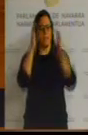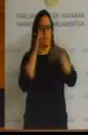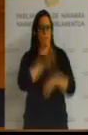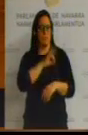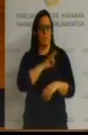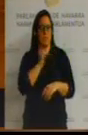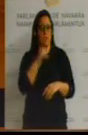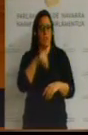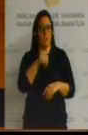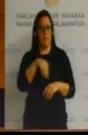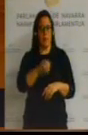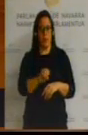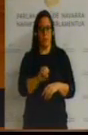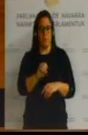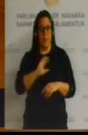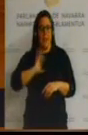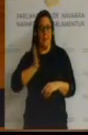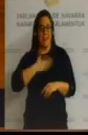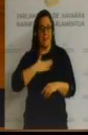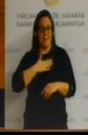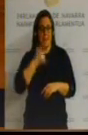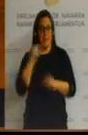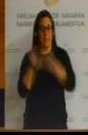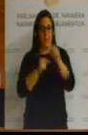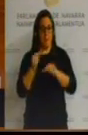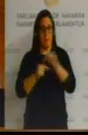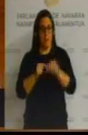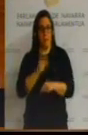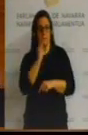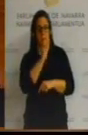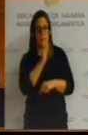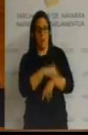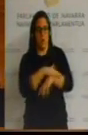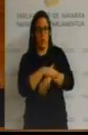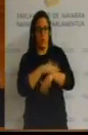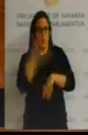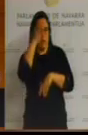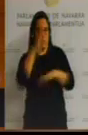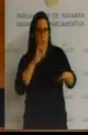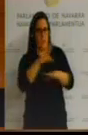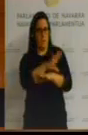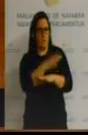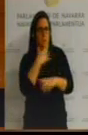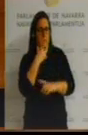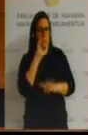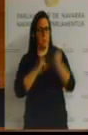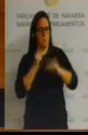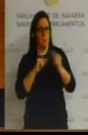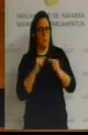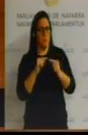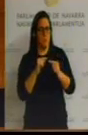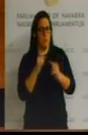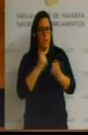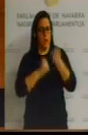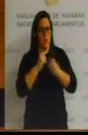el día siguiente del pleno se remite al gobierno de Navarra el proyecto con la valoración económica de más